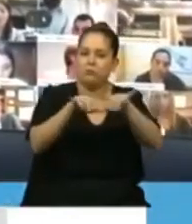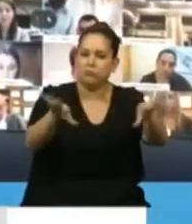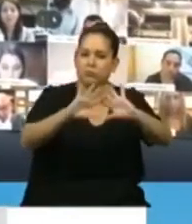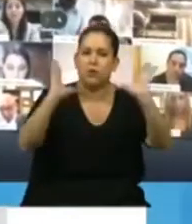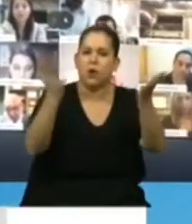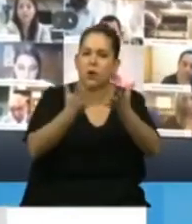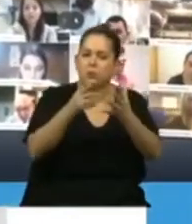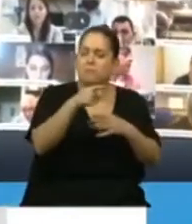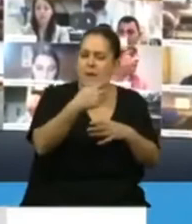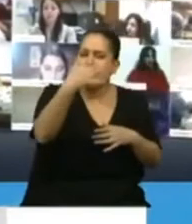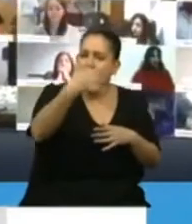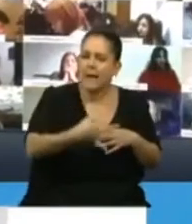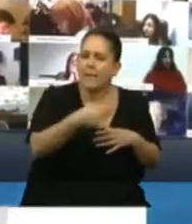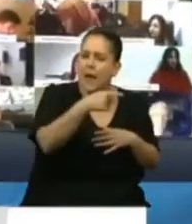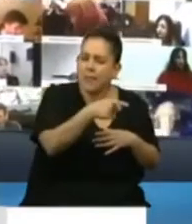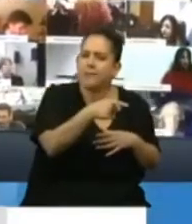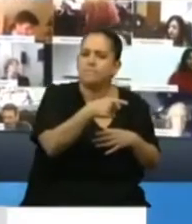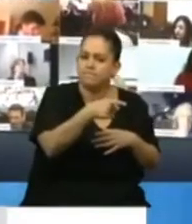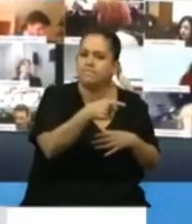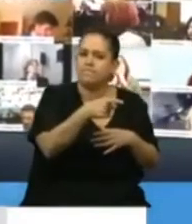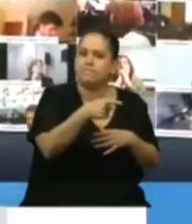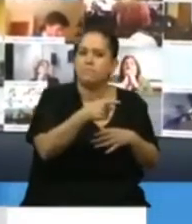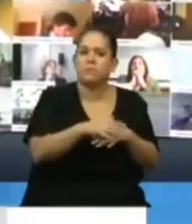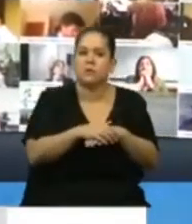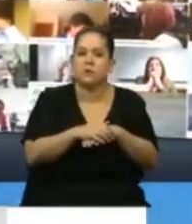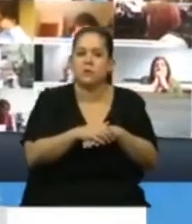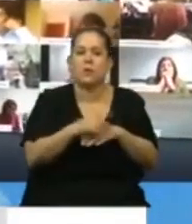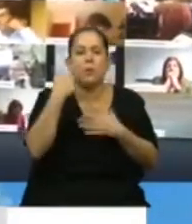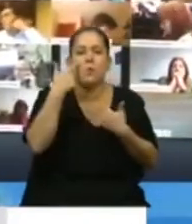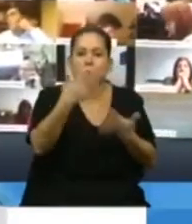que en realidad nos lo revela tal cual es.